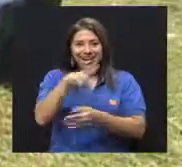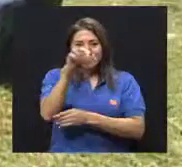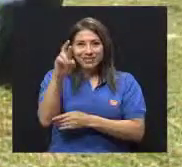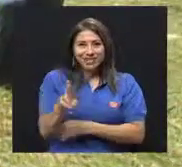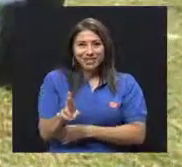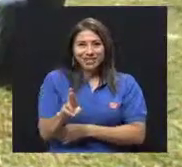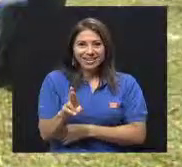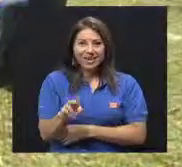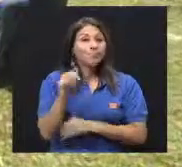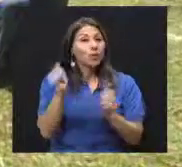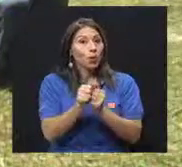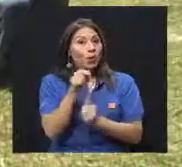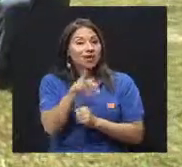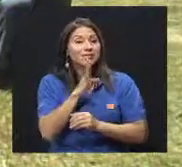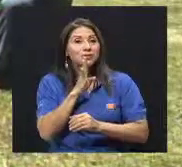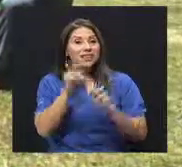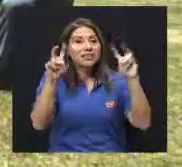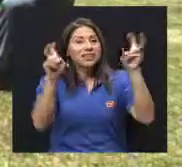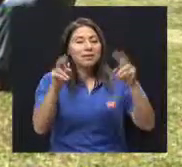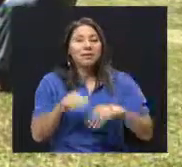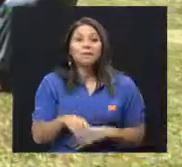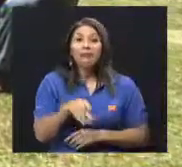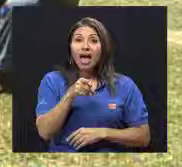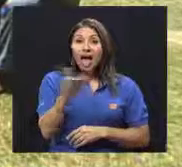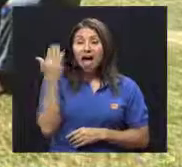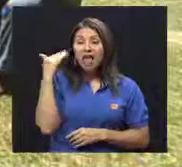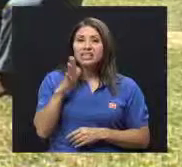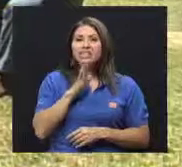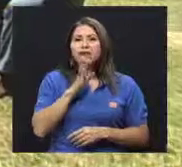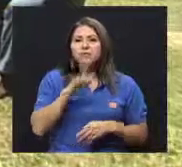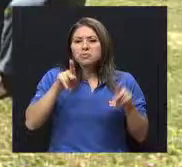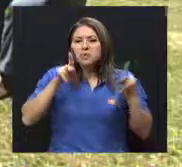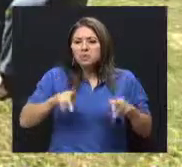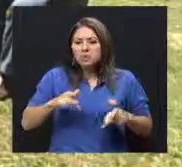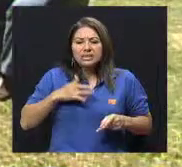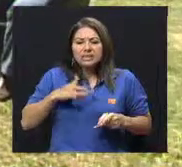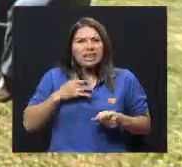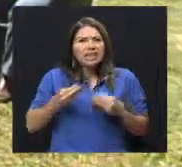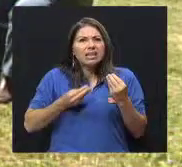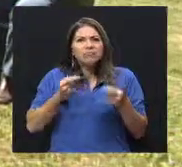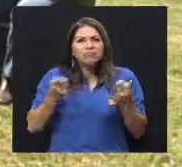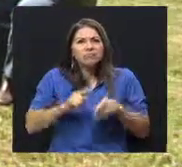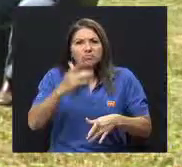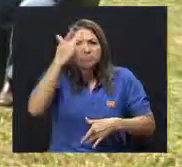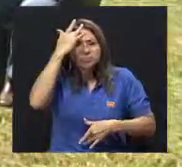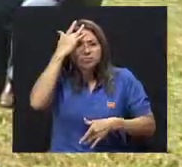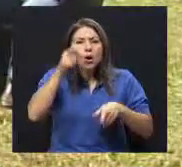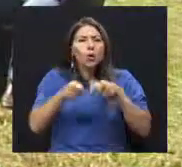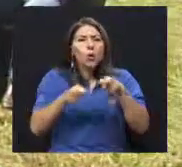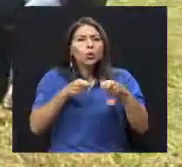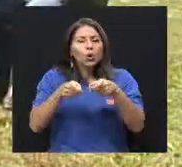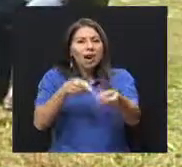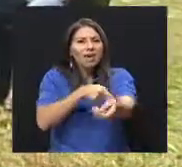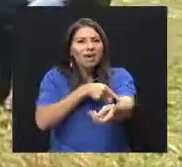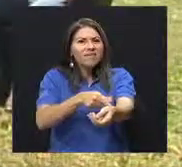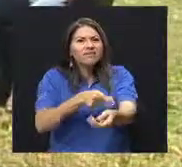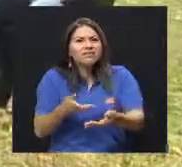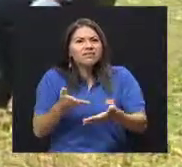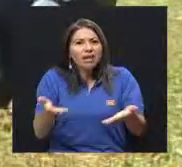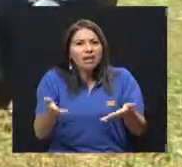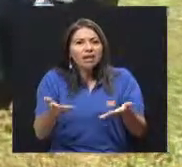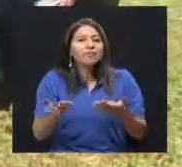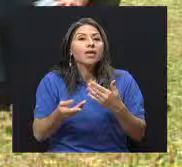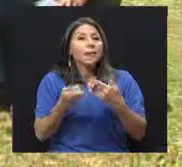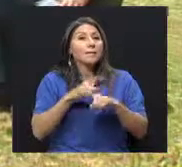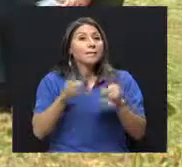tema. Y especialmente, doctor, hablábamos ahora sobre síntomas, también cómo controlar la diabetes, qué es la diabetes, pero sería